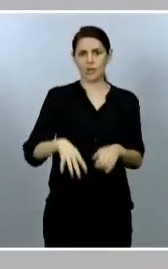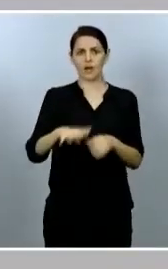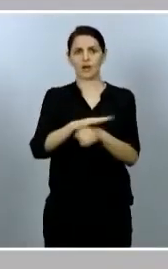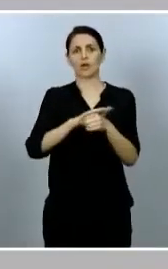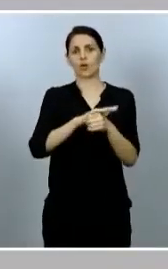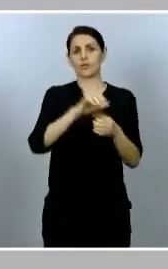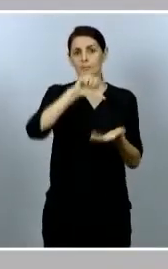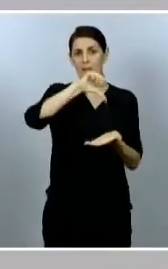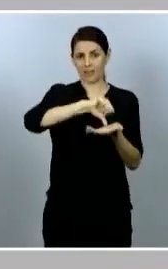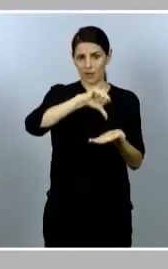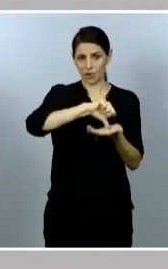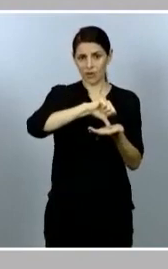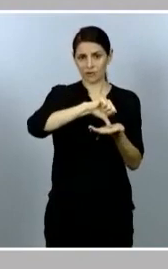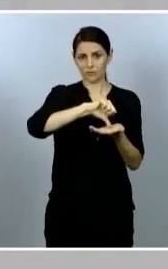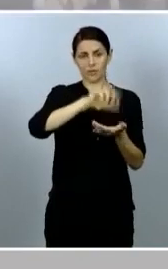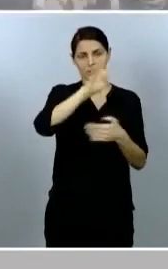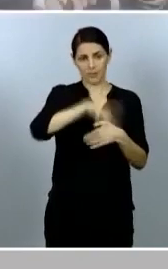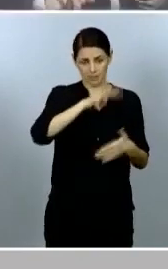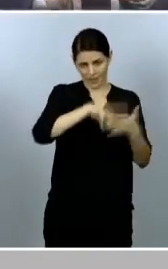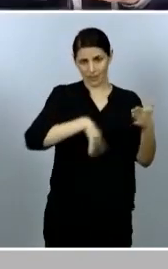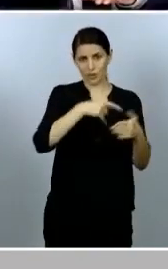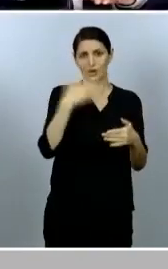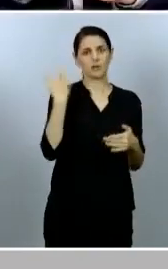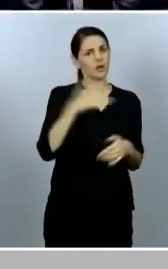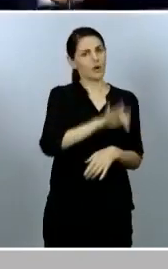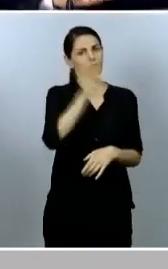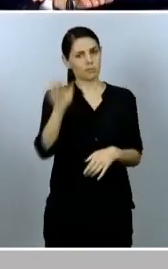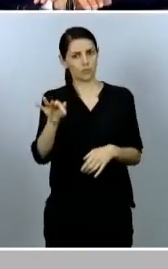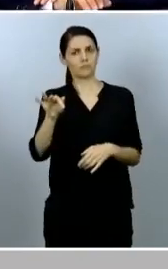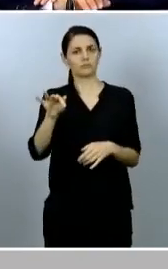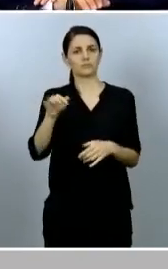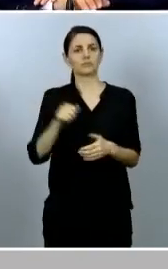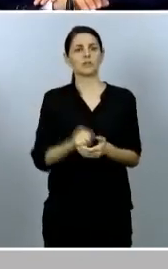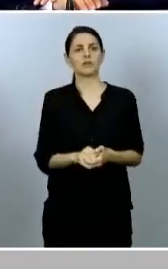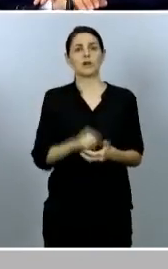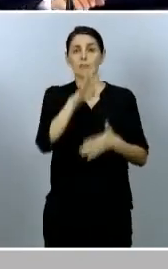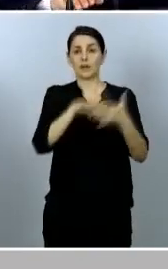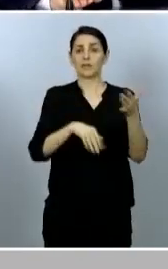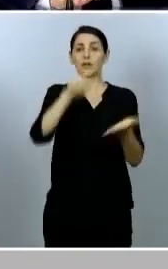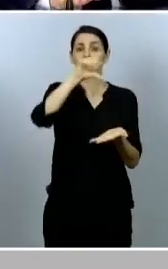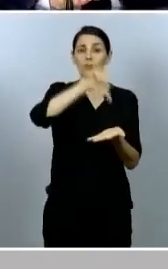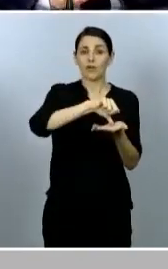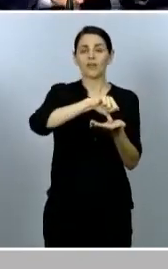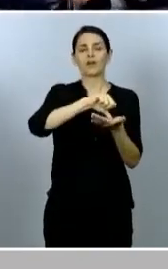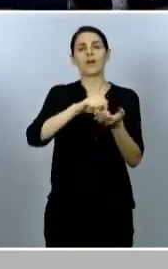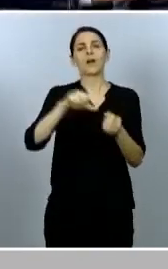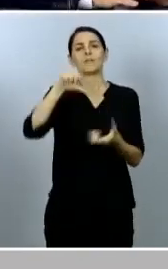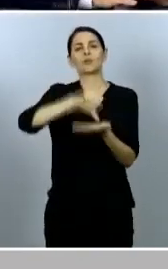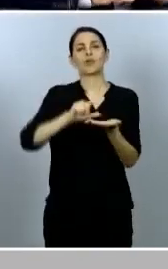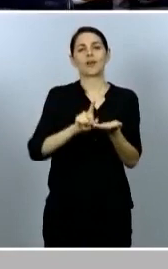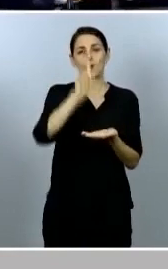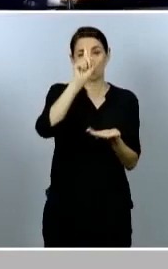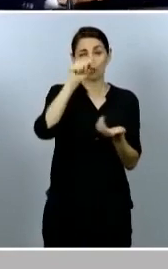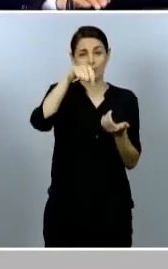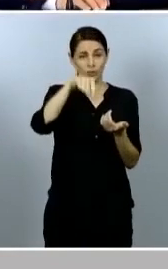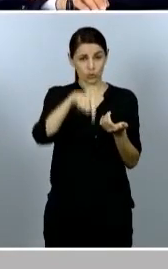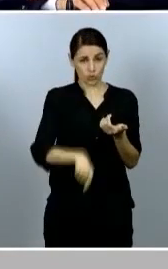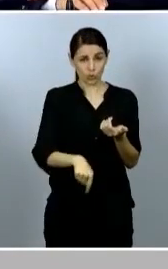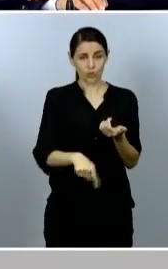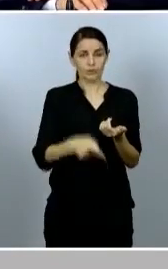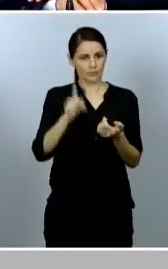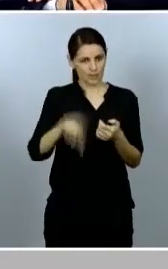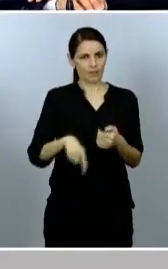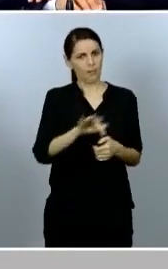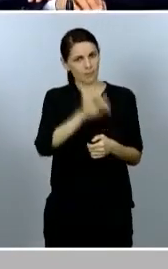que incluye, como ustedes conocen, Barcelona ciudad, región metropolitana norte, región metropolitana sud, excepto la